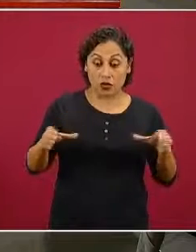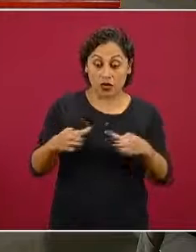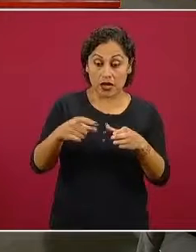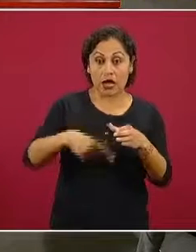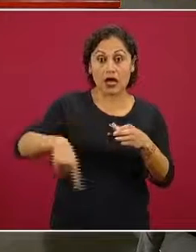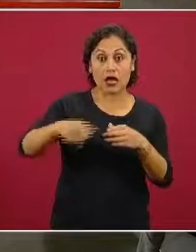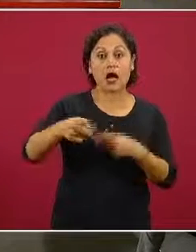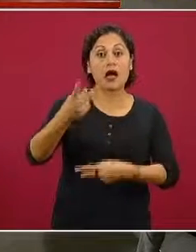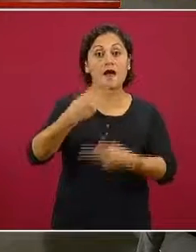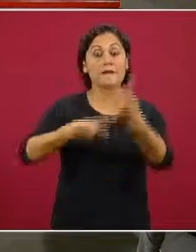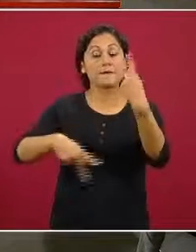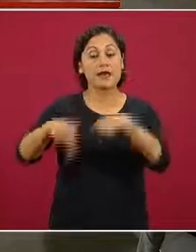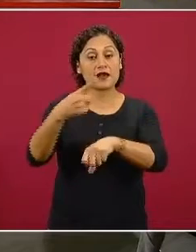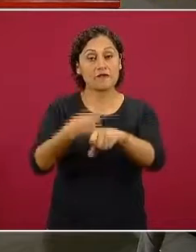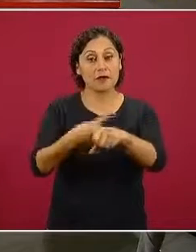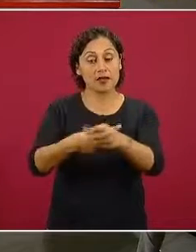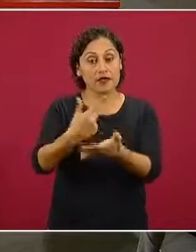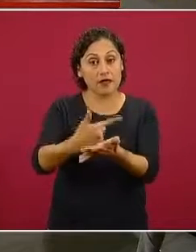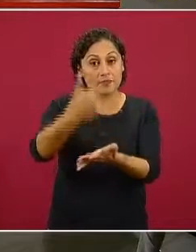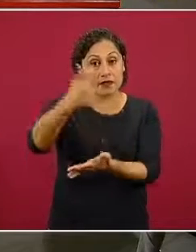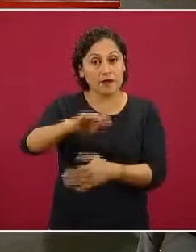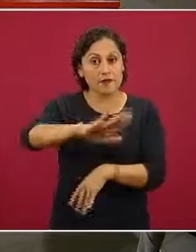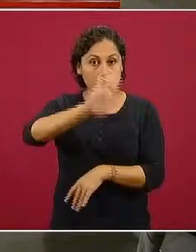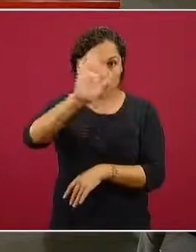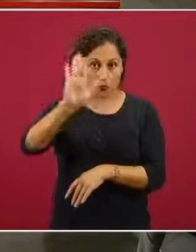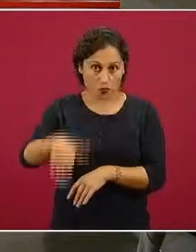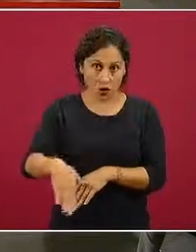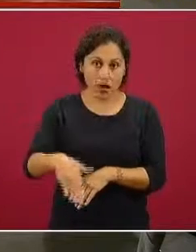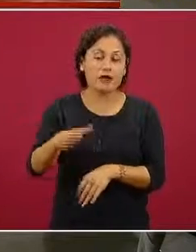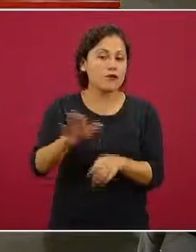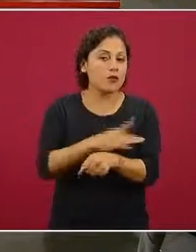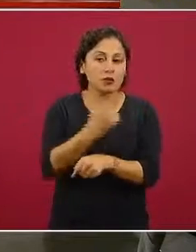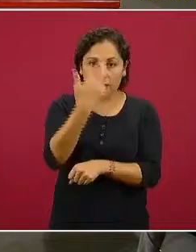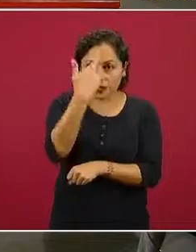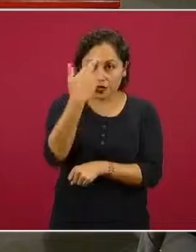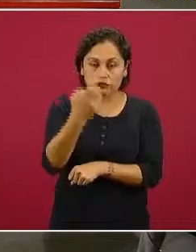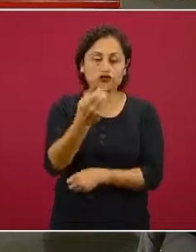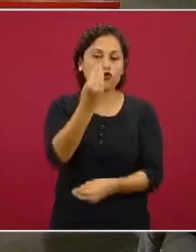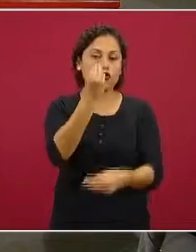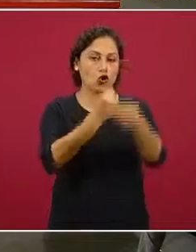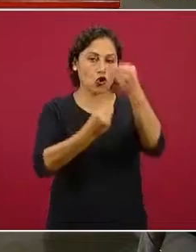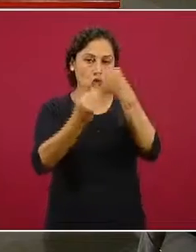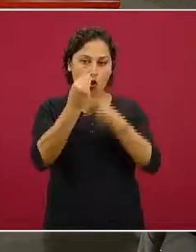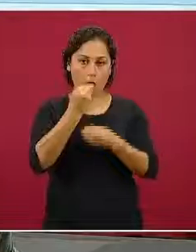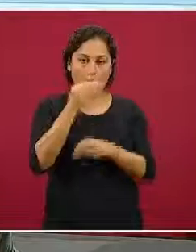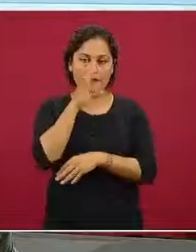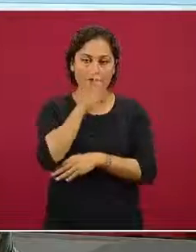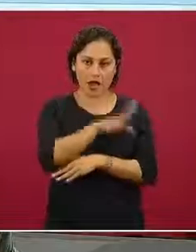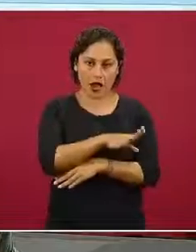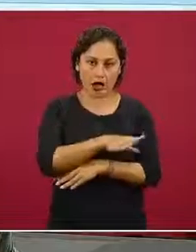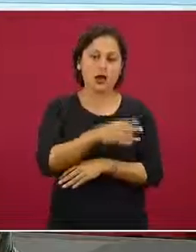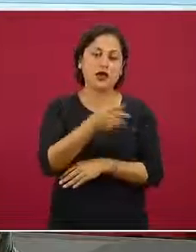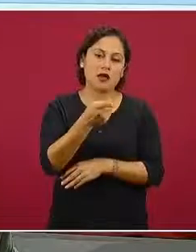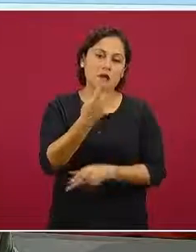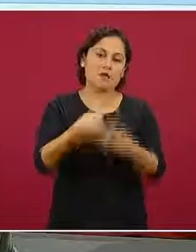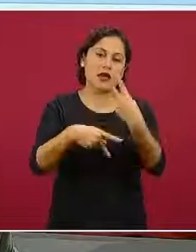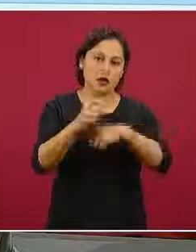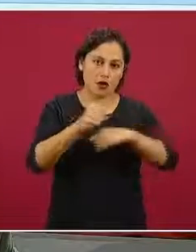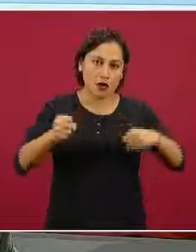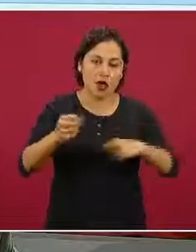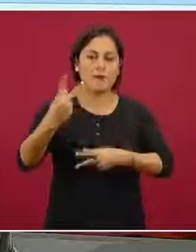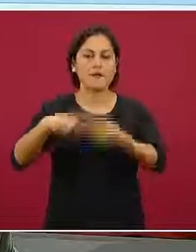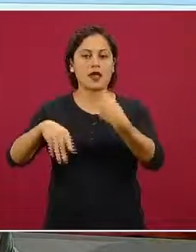enfermedades que se asocian a su vez a una mala alimentación y a obesidad. Por el otro espectro,